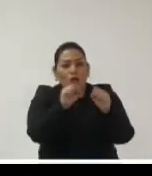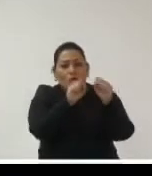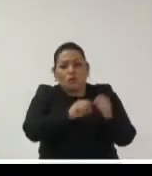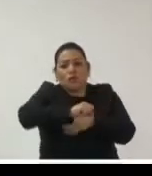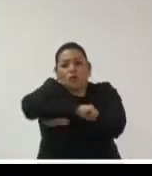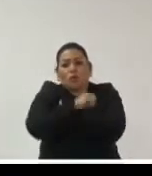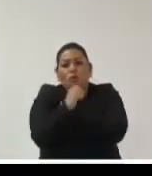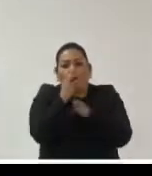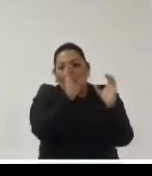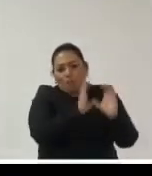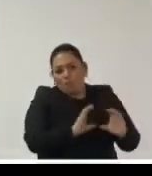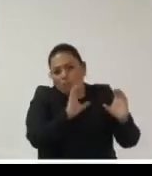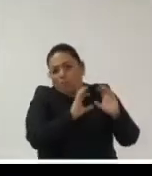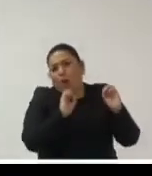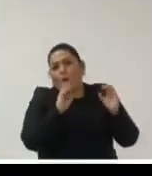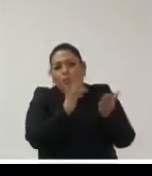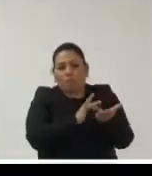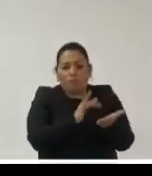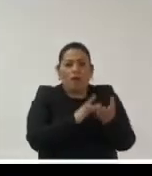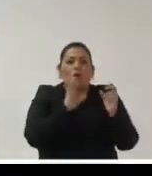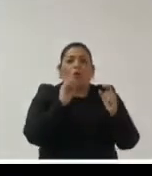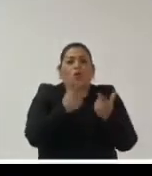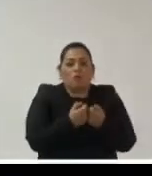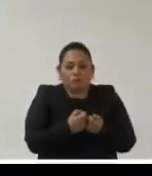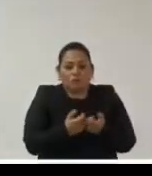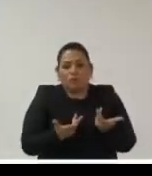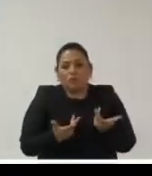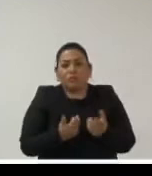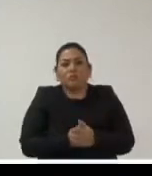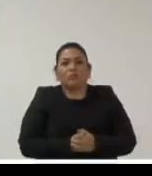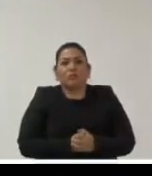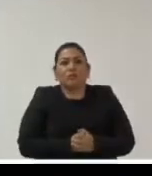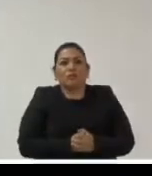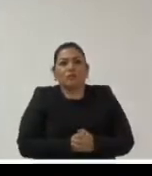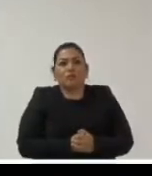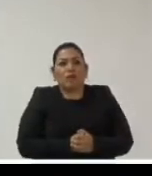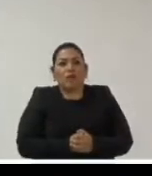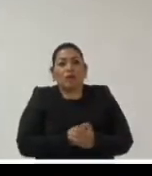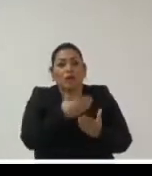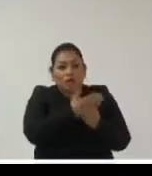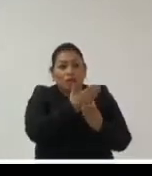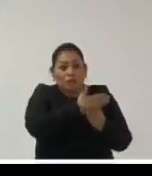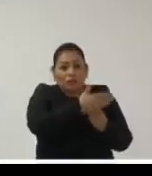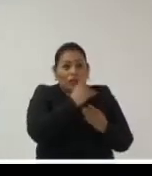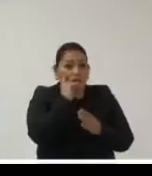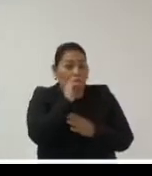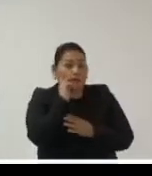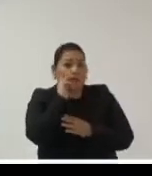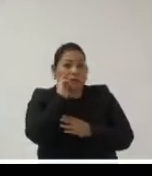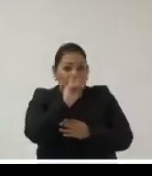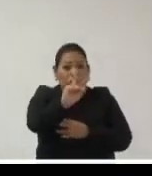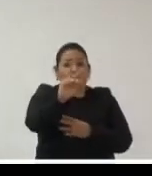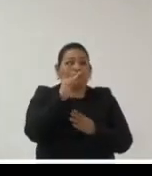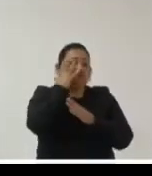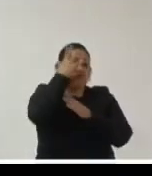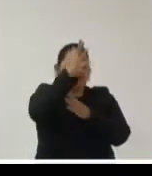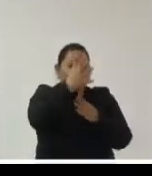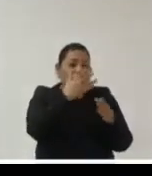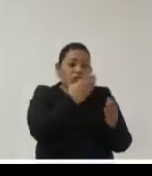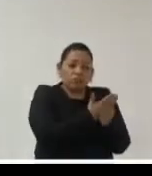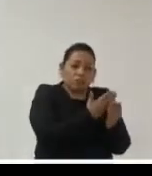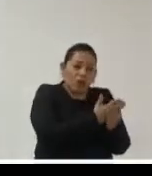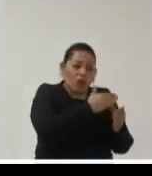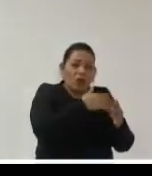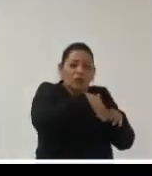archivísticos si acaso podríamos denominarlos así si queremos trabajar una visión del archivo de una manera diferente